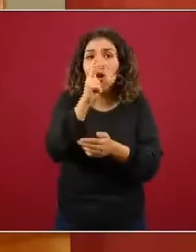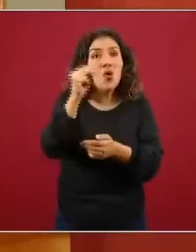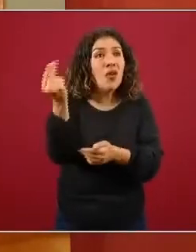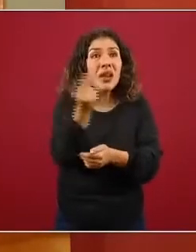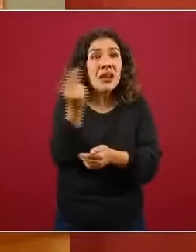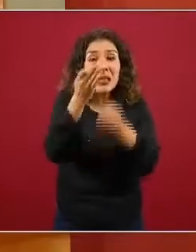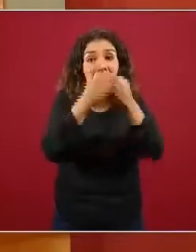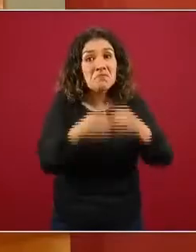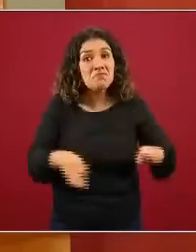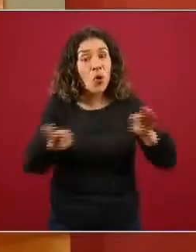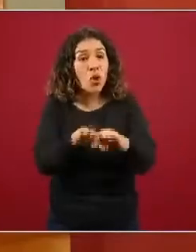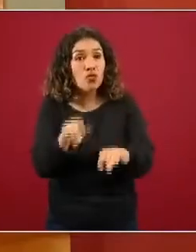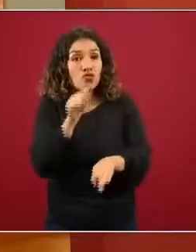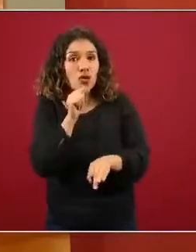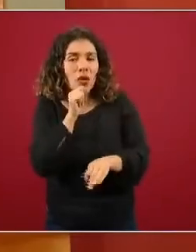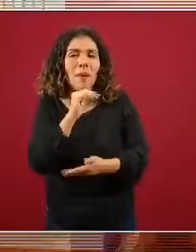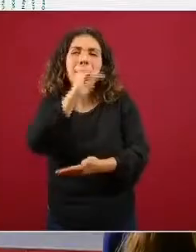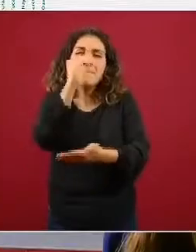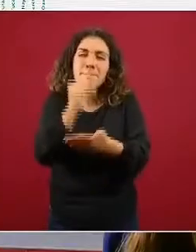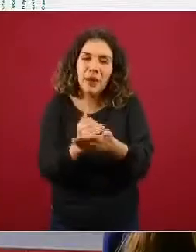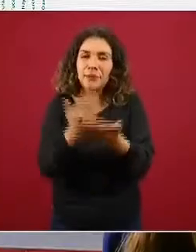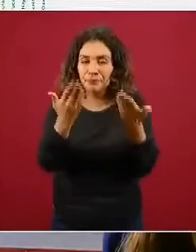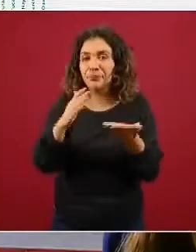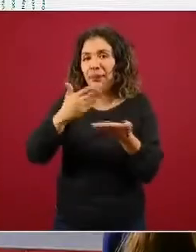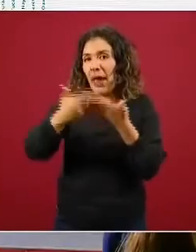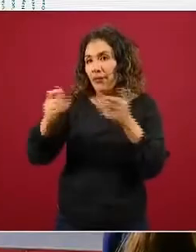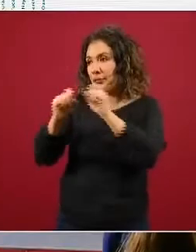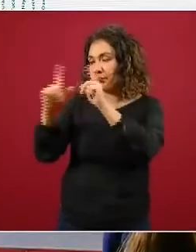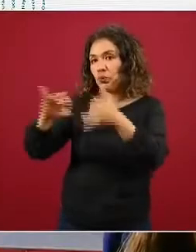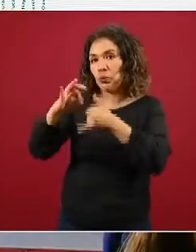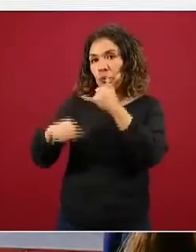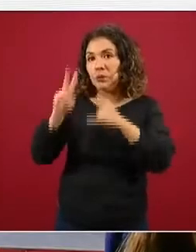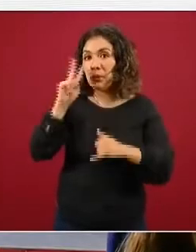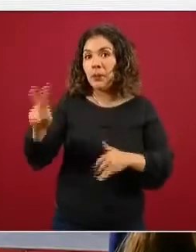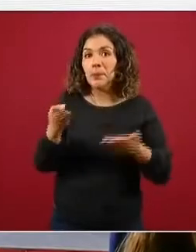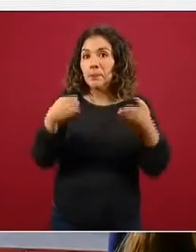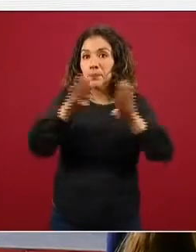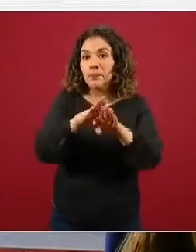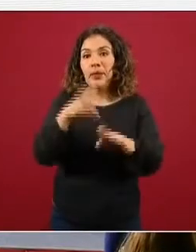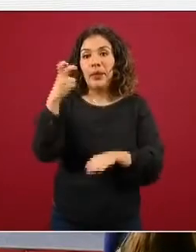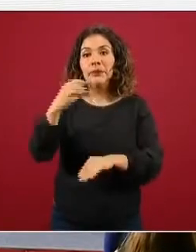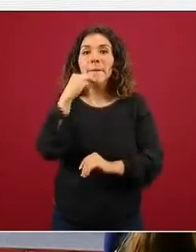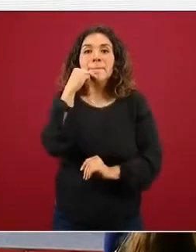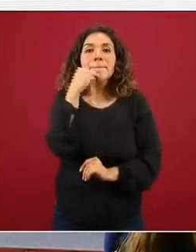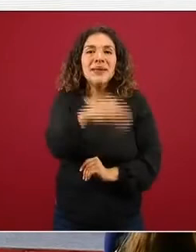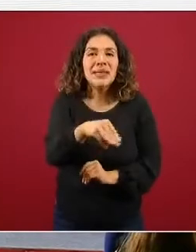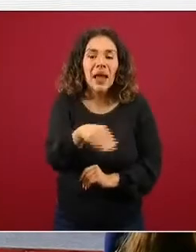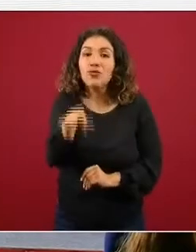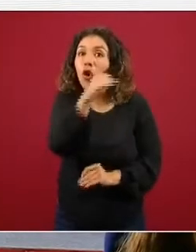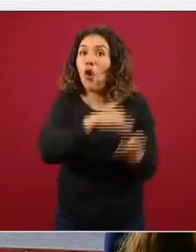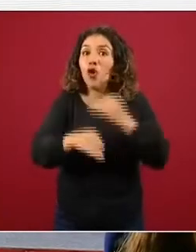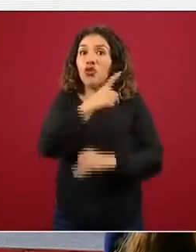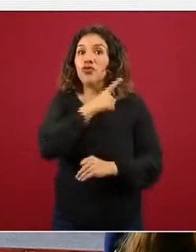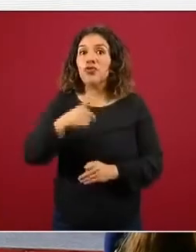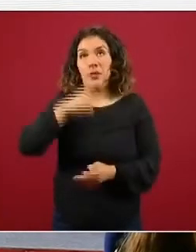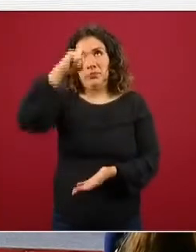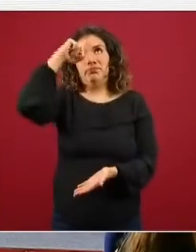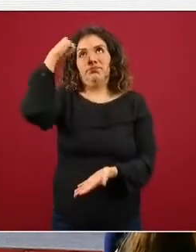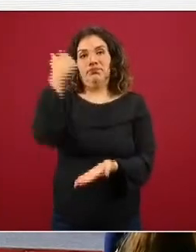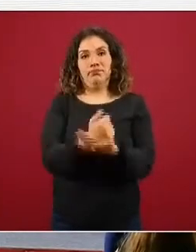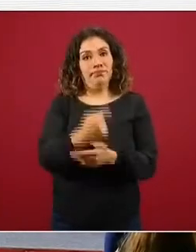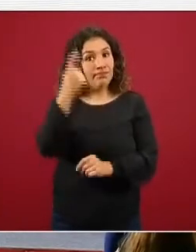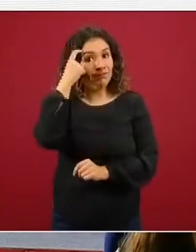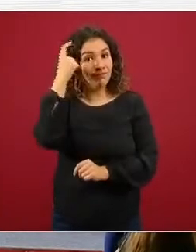esenciales hasta el momento. Ahora sí, la siguiente, por favor, para cerrar con estos mensajes que todos debemos de llevar en